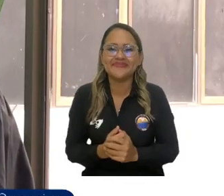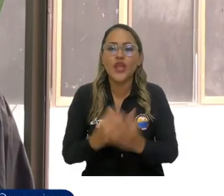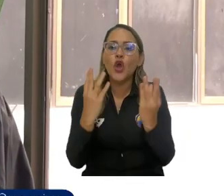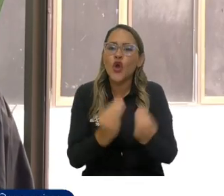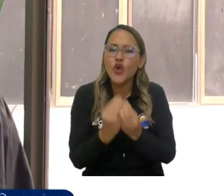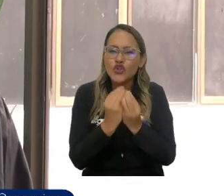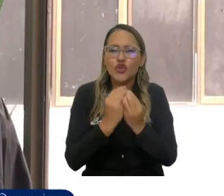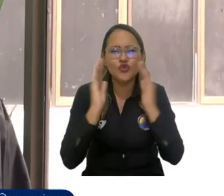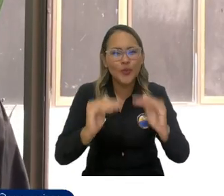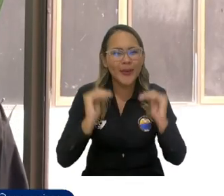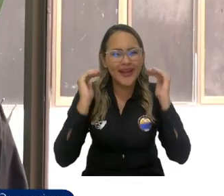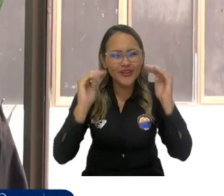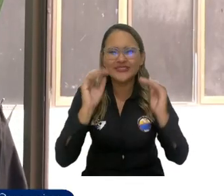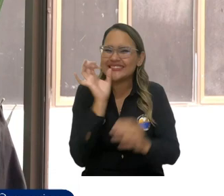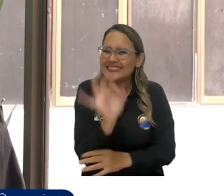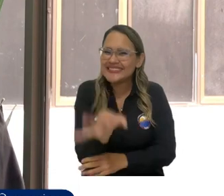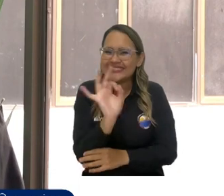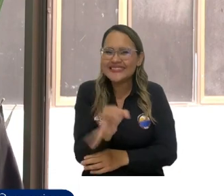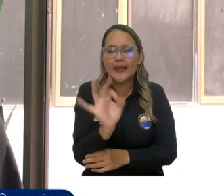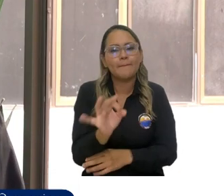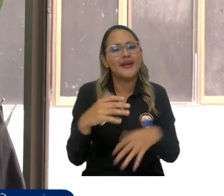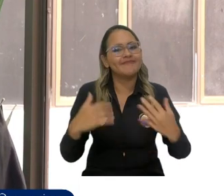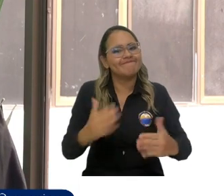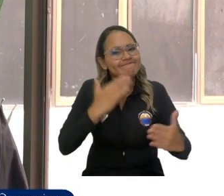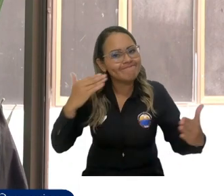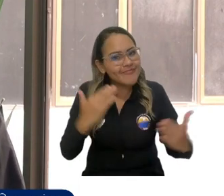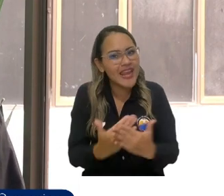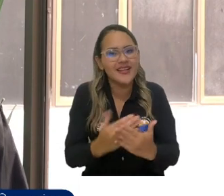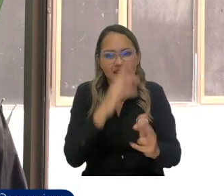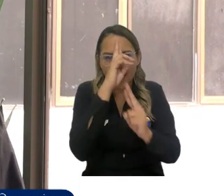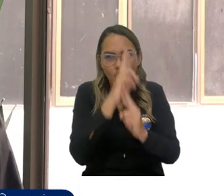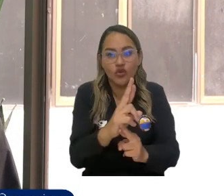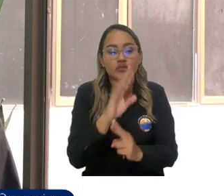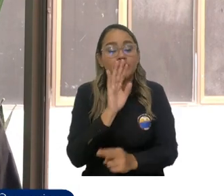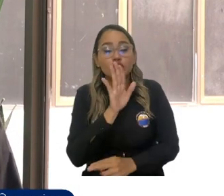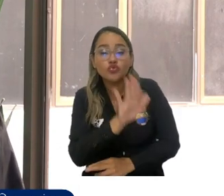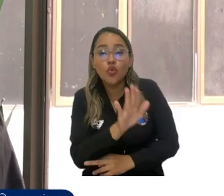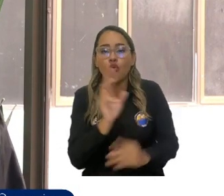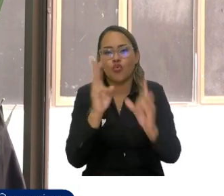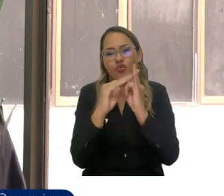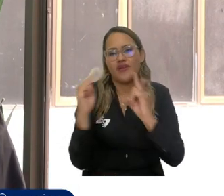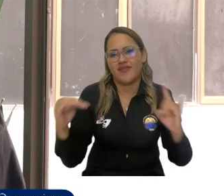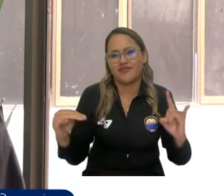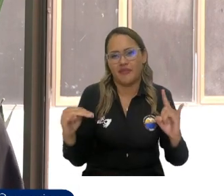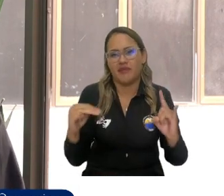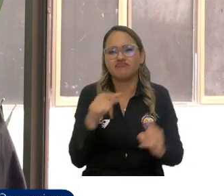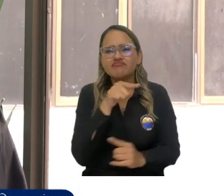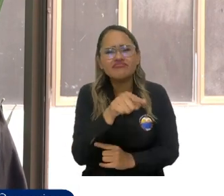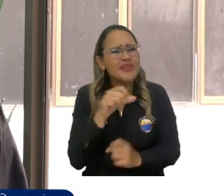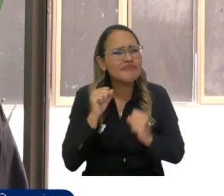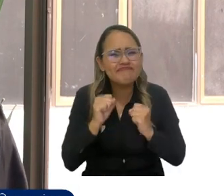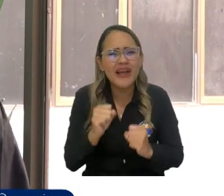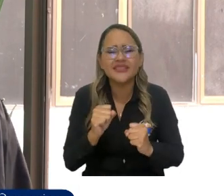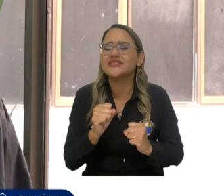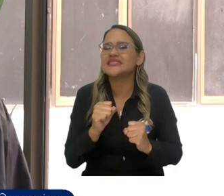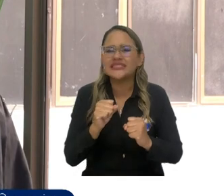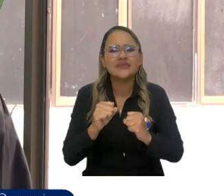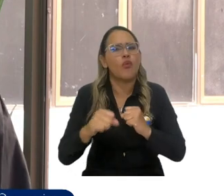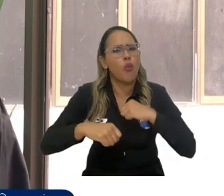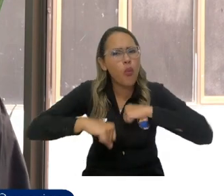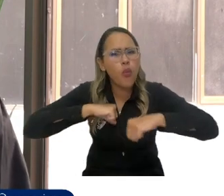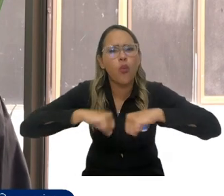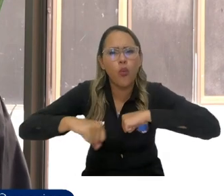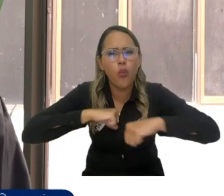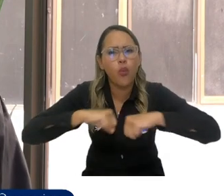es muy resalta, agradece y reconoce los esfuerzos que hace esta universidad teniendo en cuenta siempre